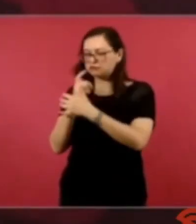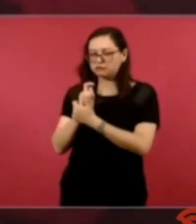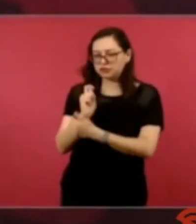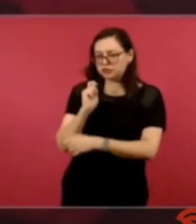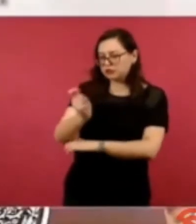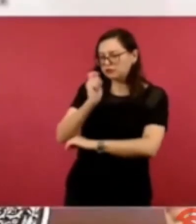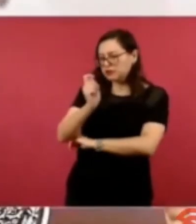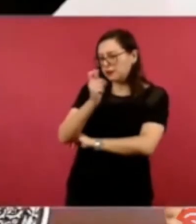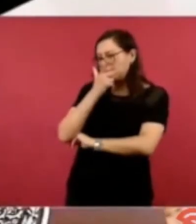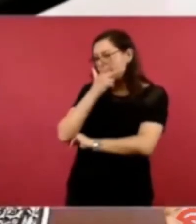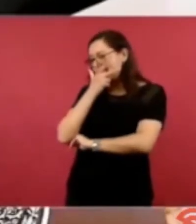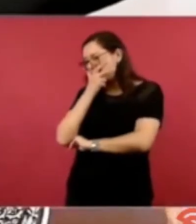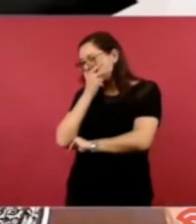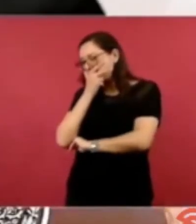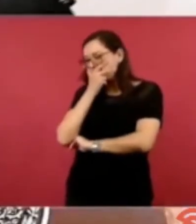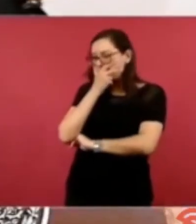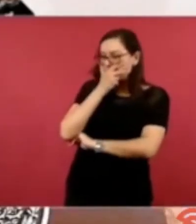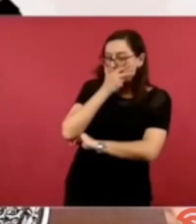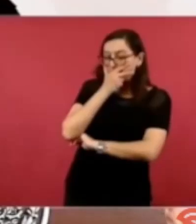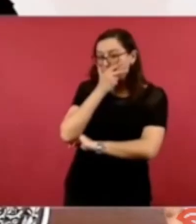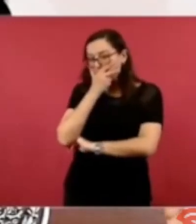y eran talleres